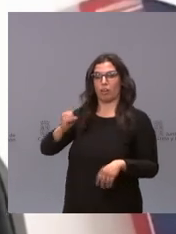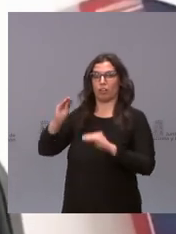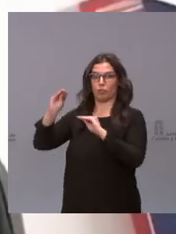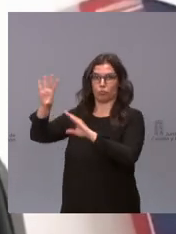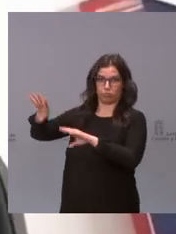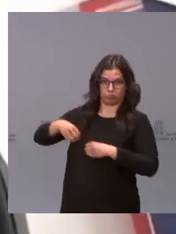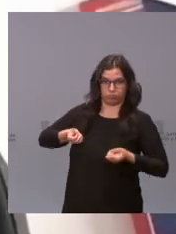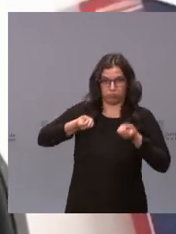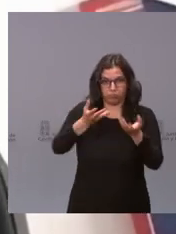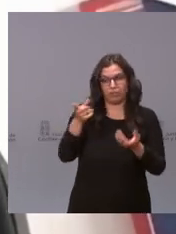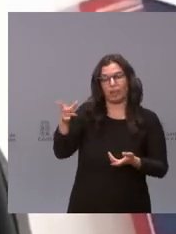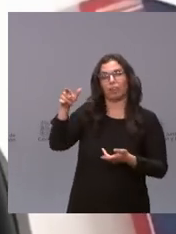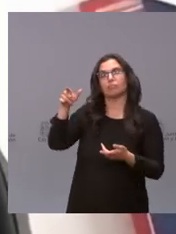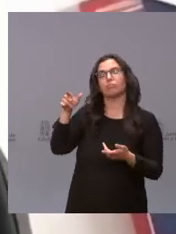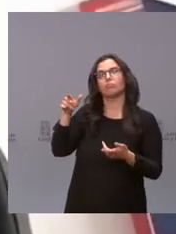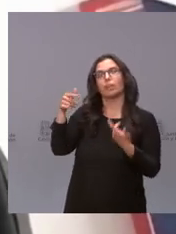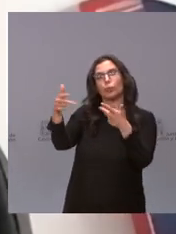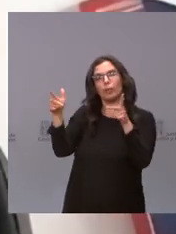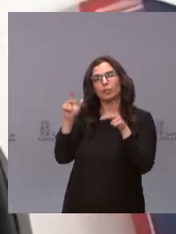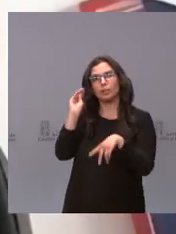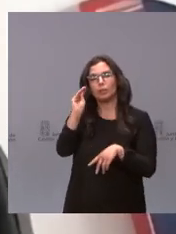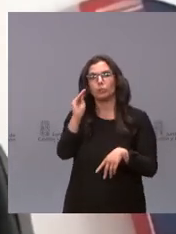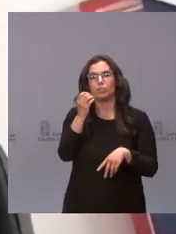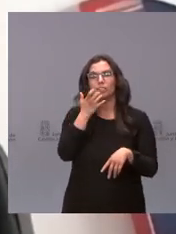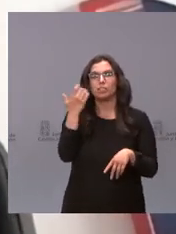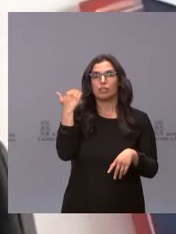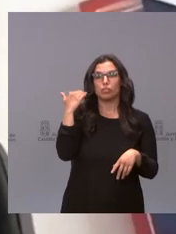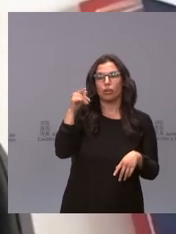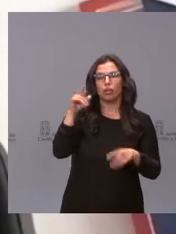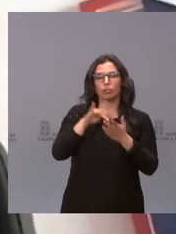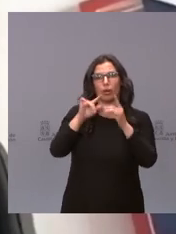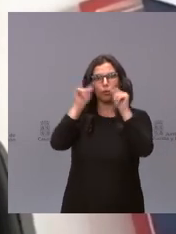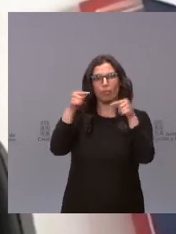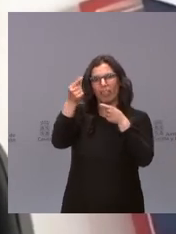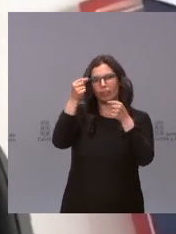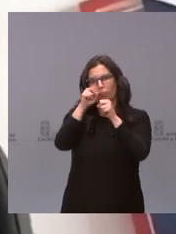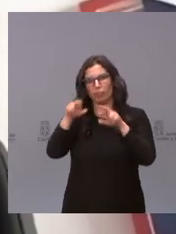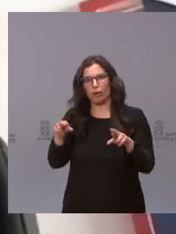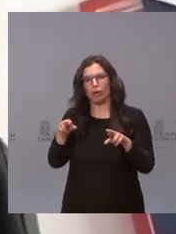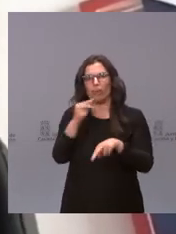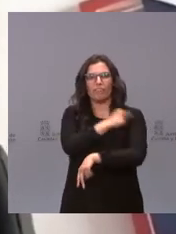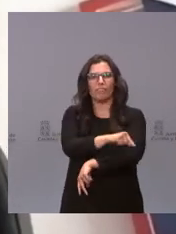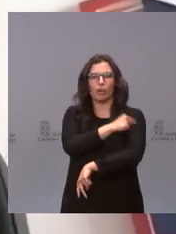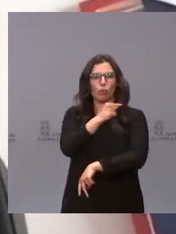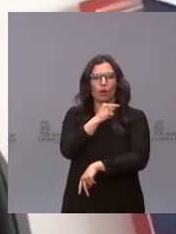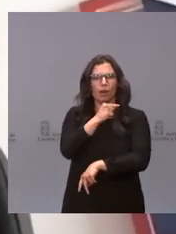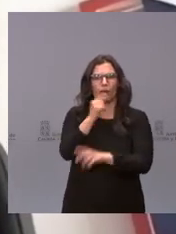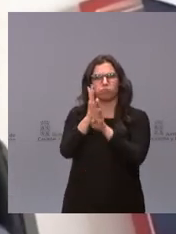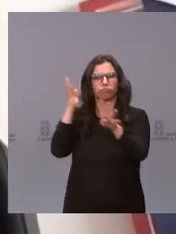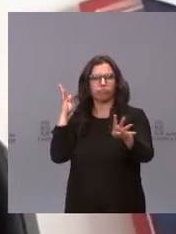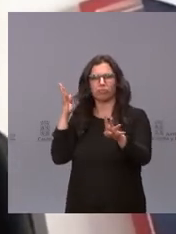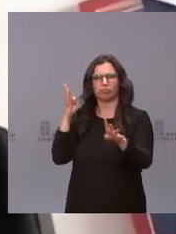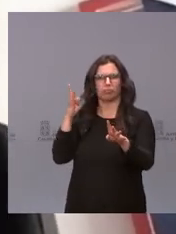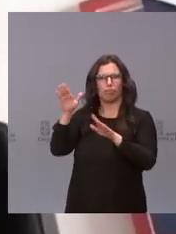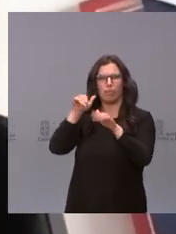esta mañana en una rueda de prensa porque si Soria era la provincia que peor estaba no había vacunaciones masivas en Soria aunque